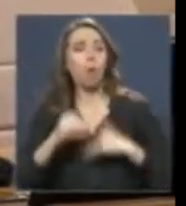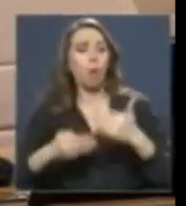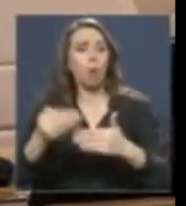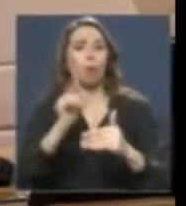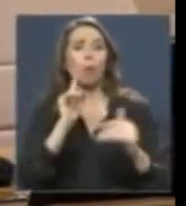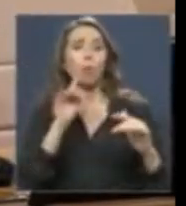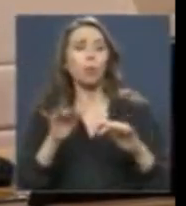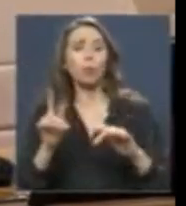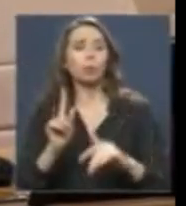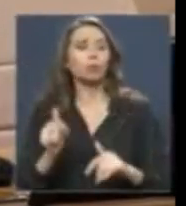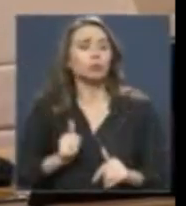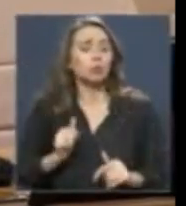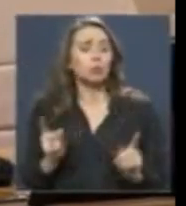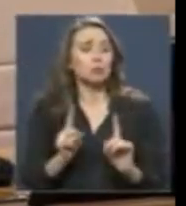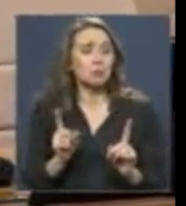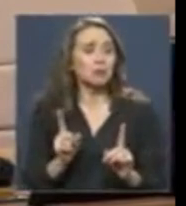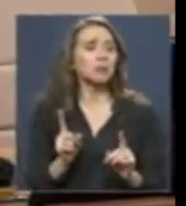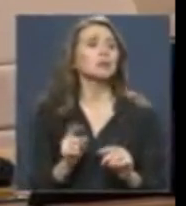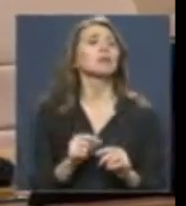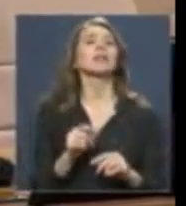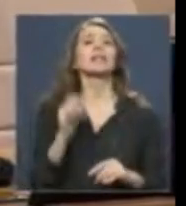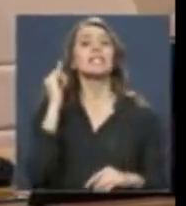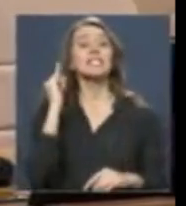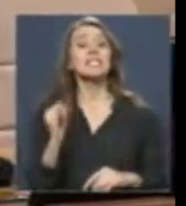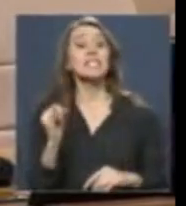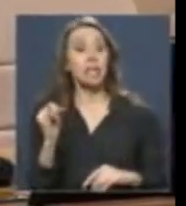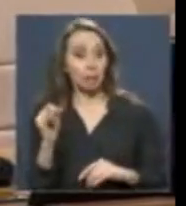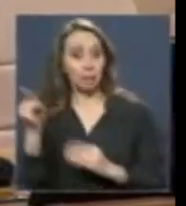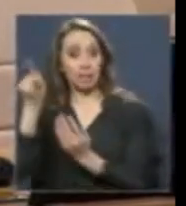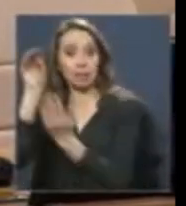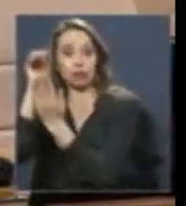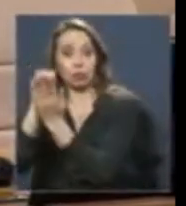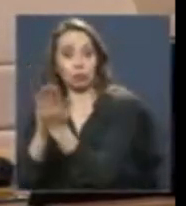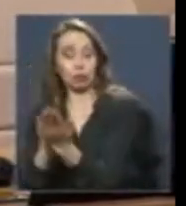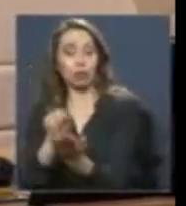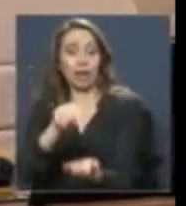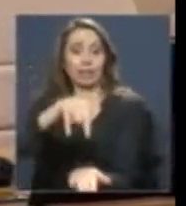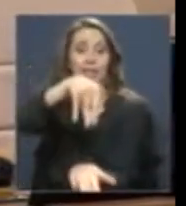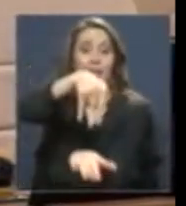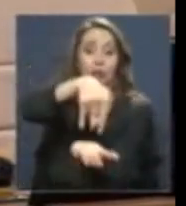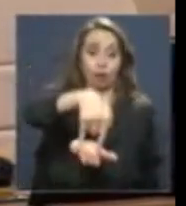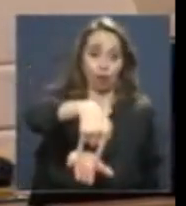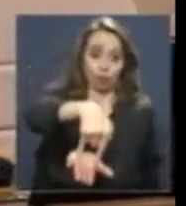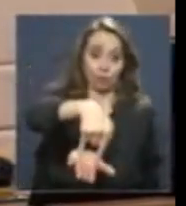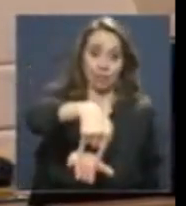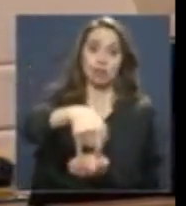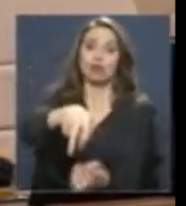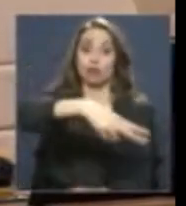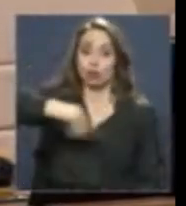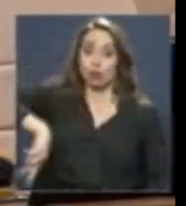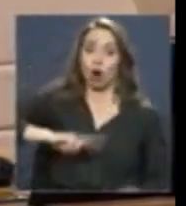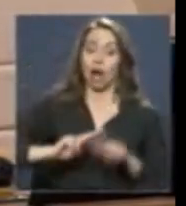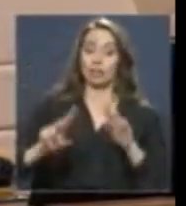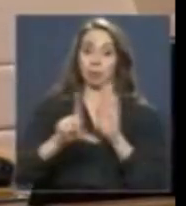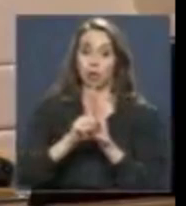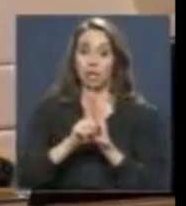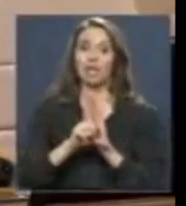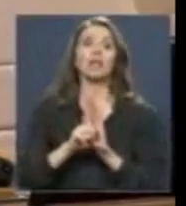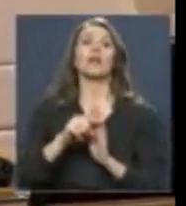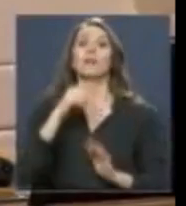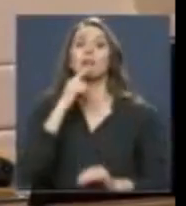pero siempre va a ser resorte del legislador el determinar su derogación